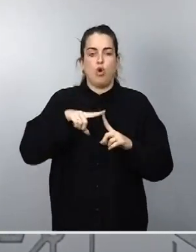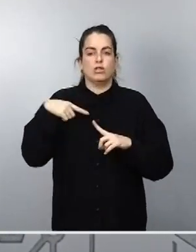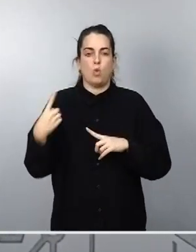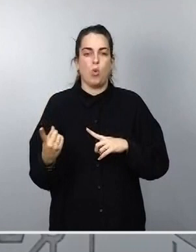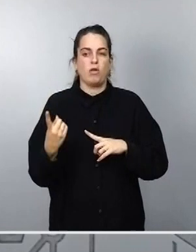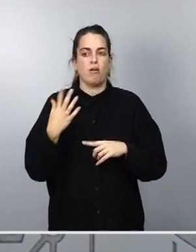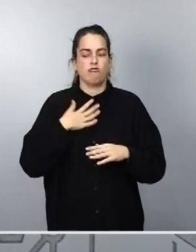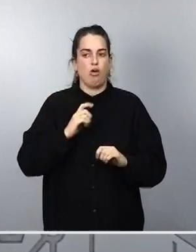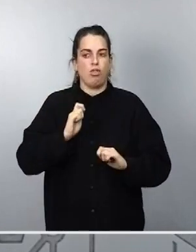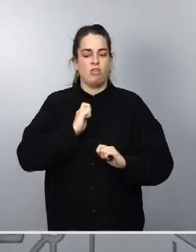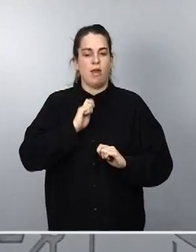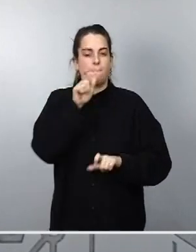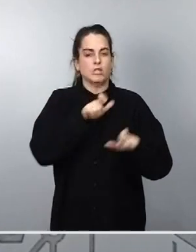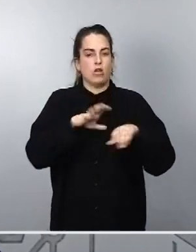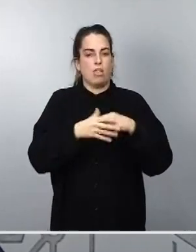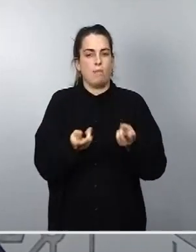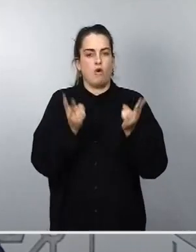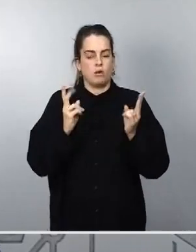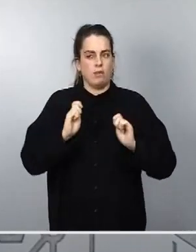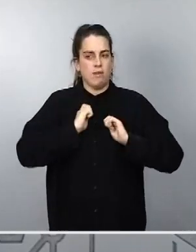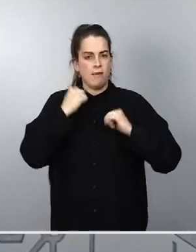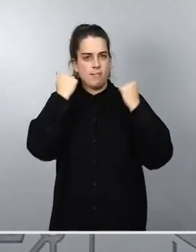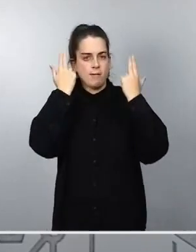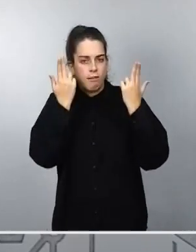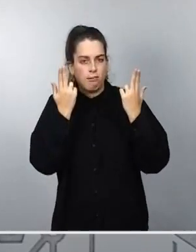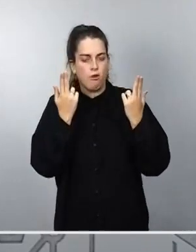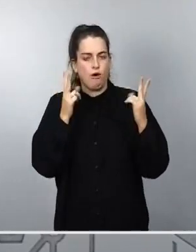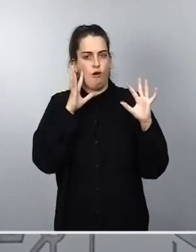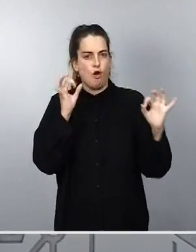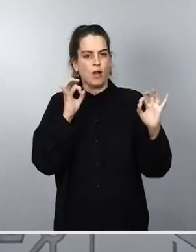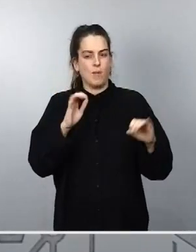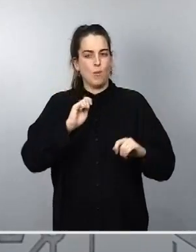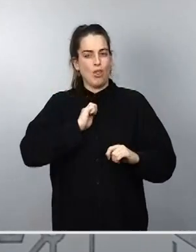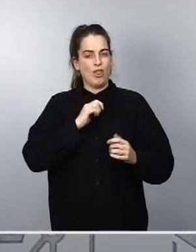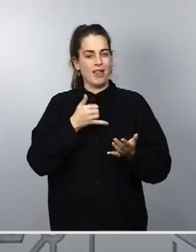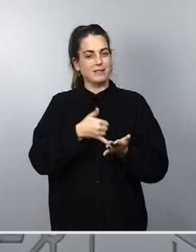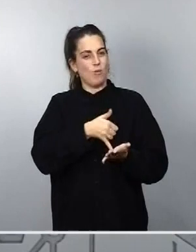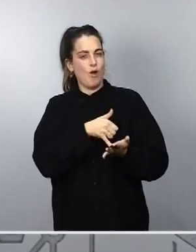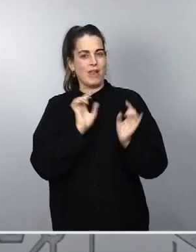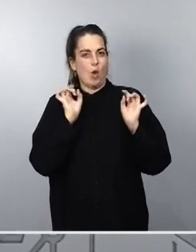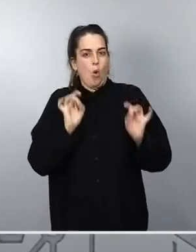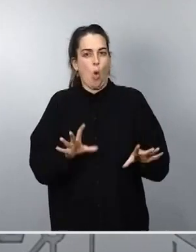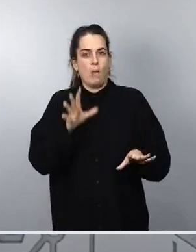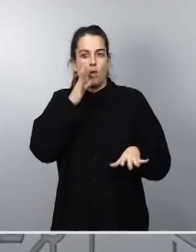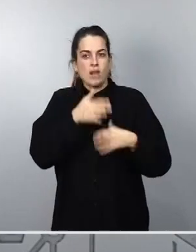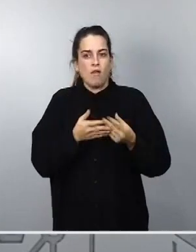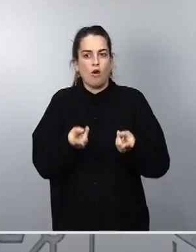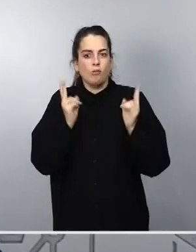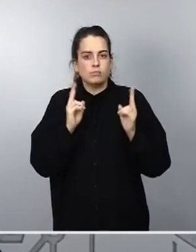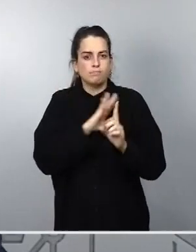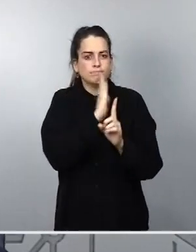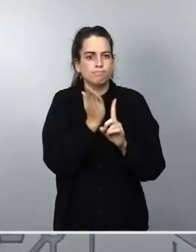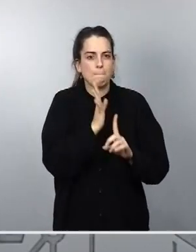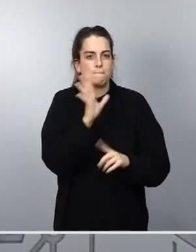muchos demócratas al sentirse vulnerados en un principio básico de la soberanía popular, como es el de la representación, el del